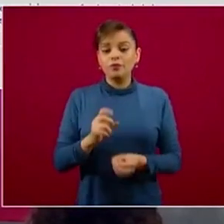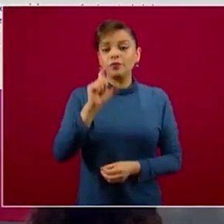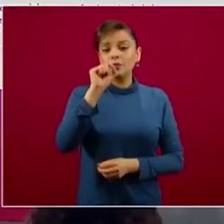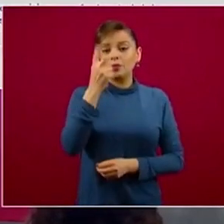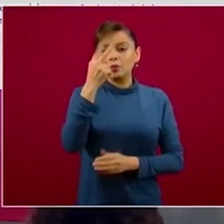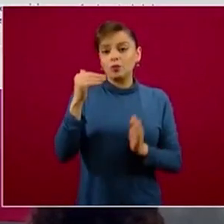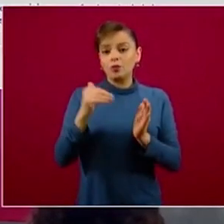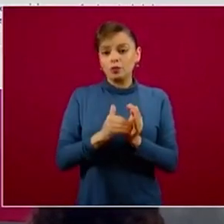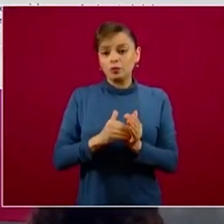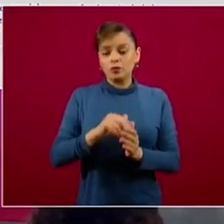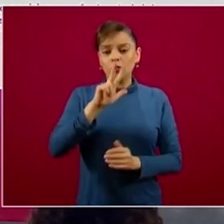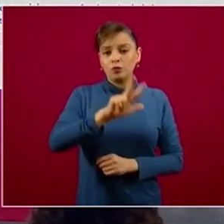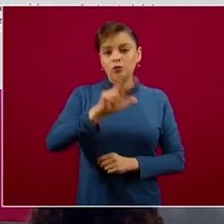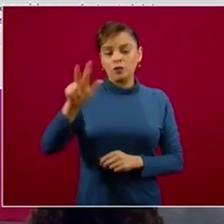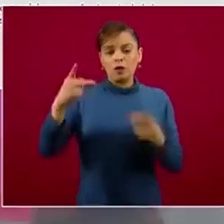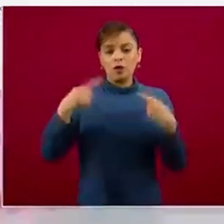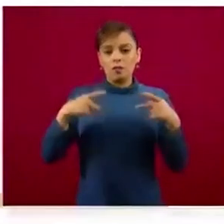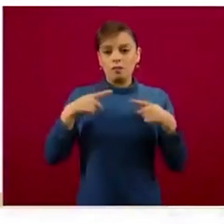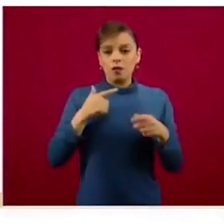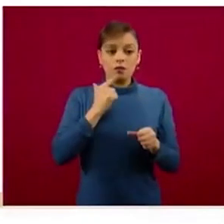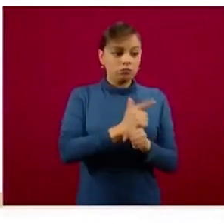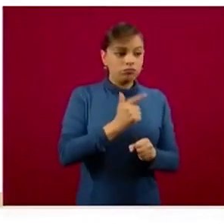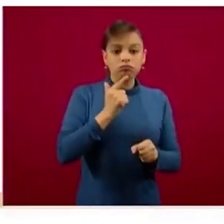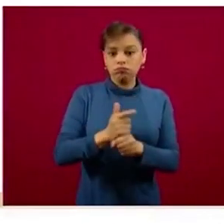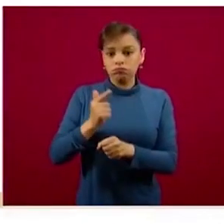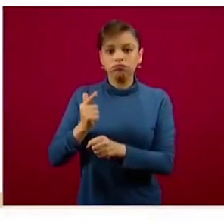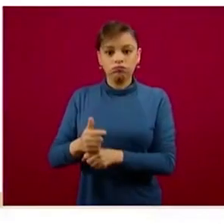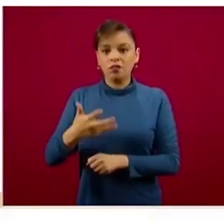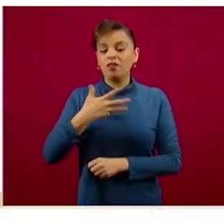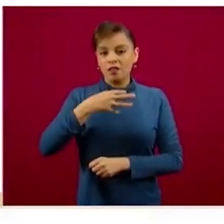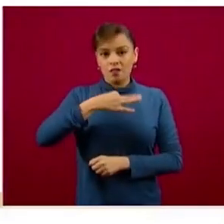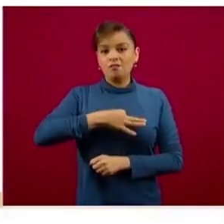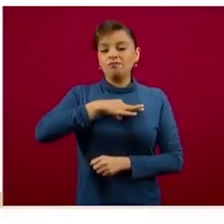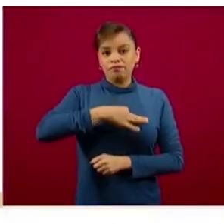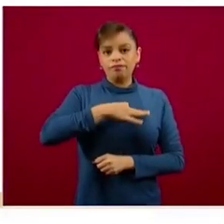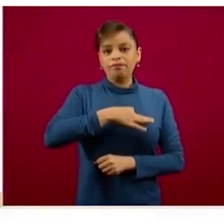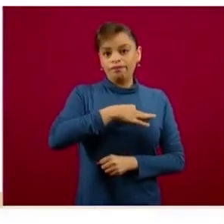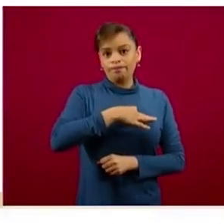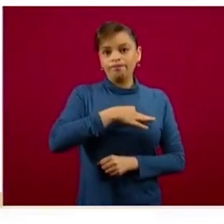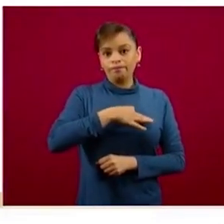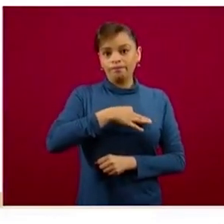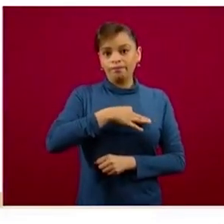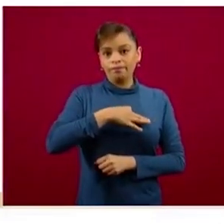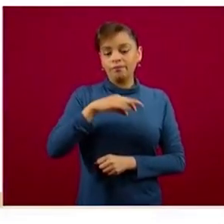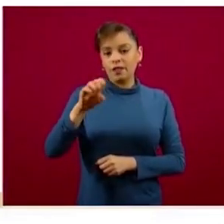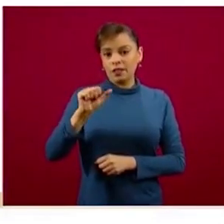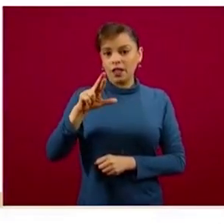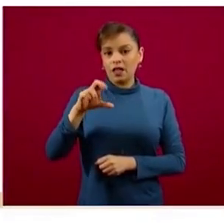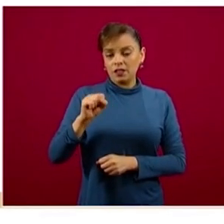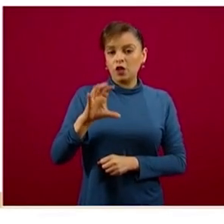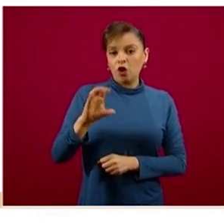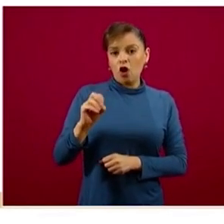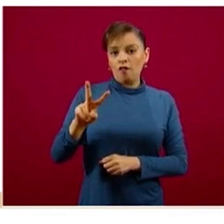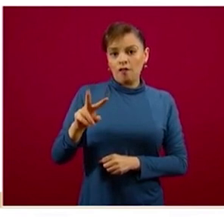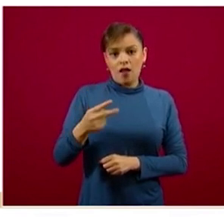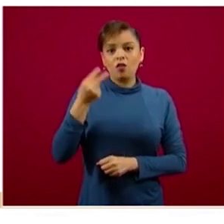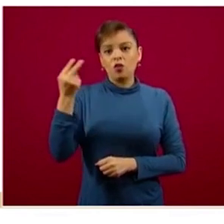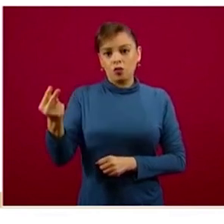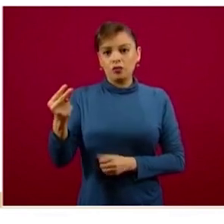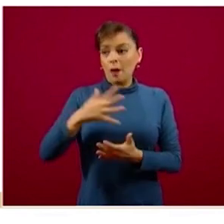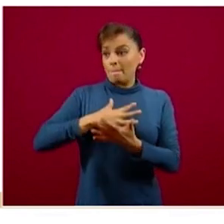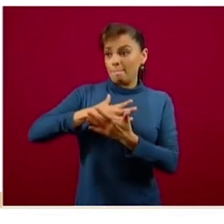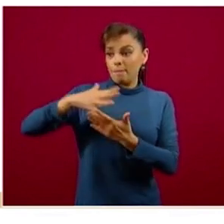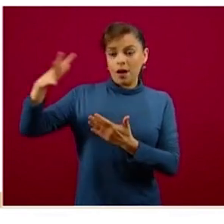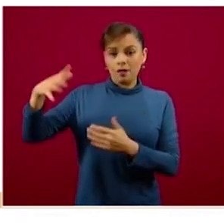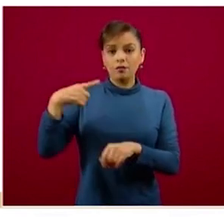sido identificadas y confirmadas con infección por SARS-CoV-2, la gran mayoría presentando